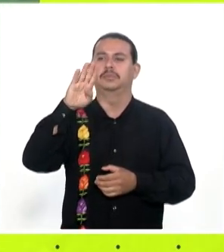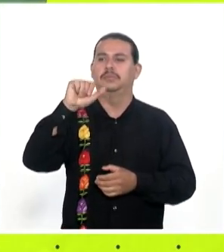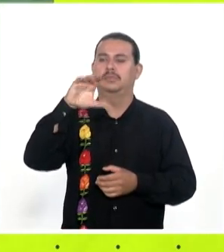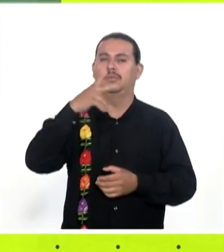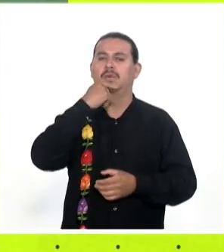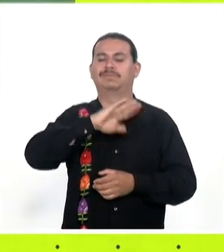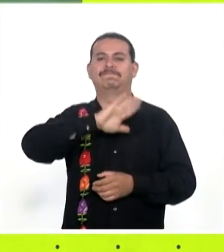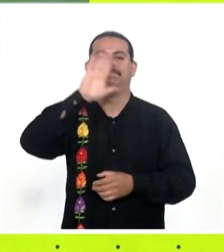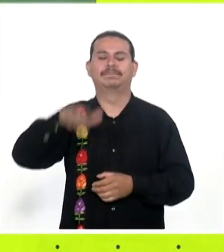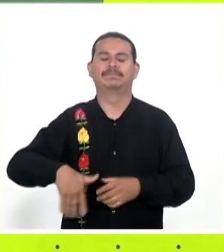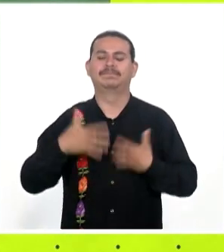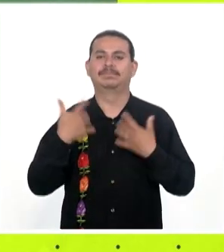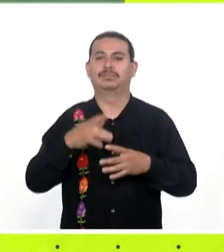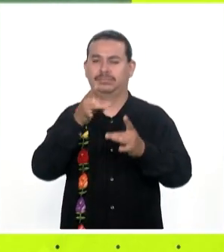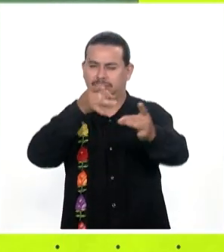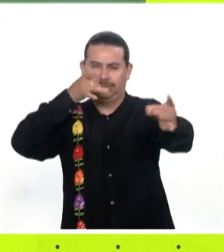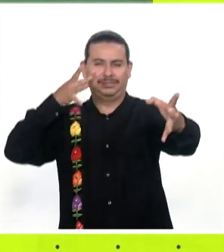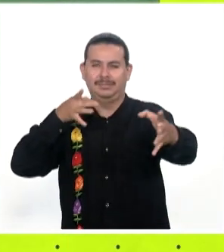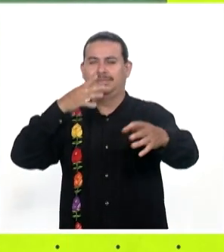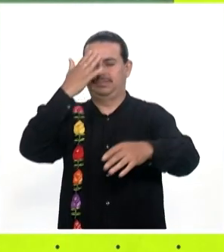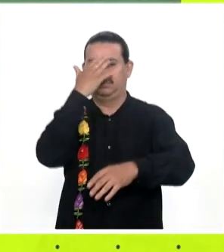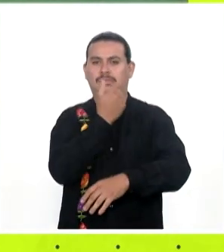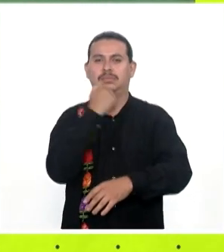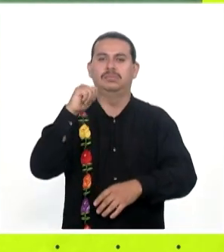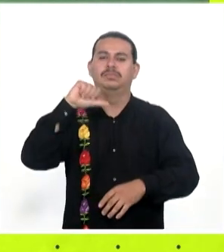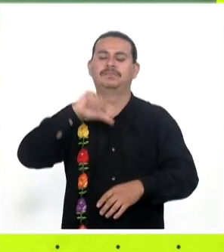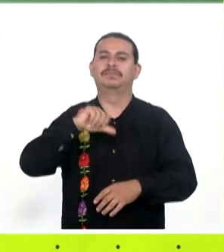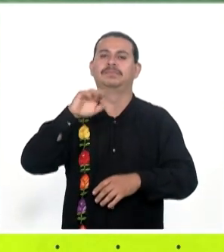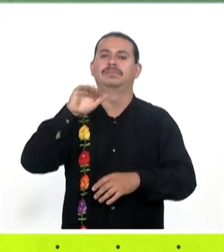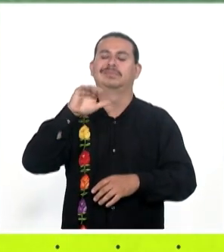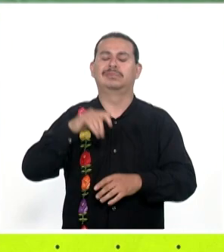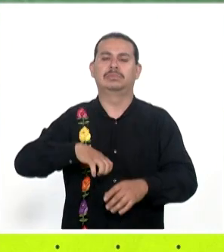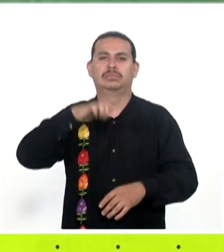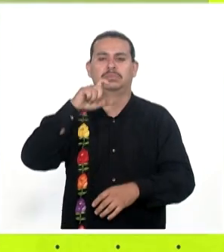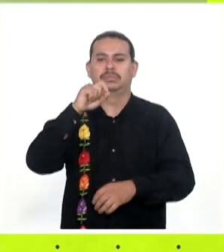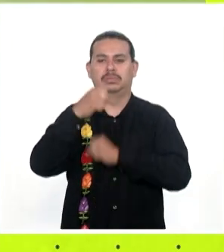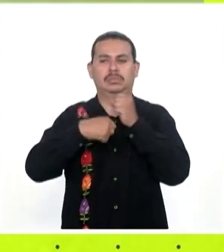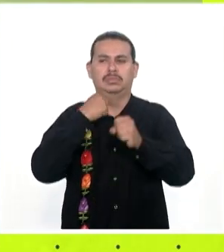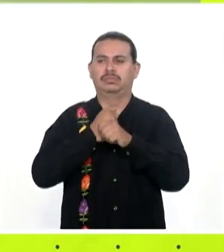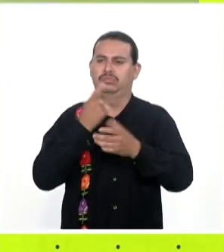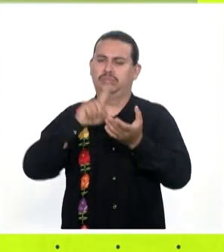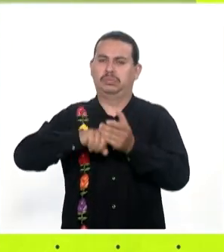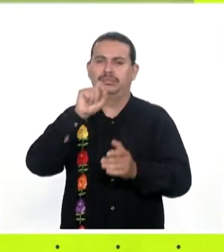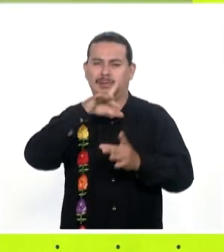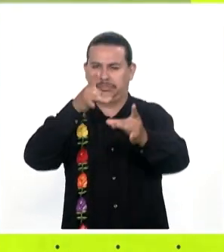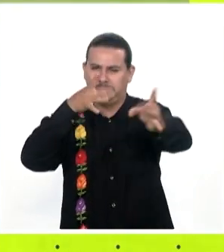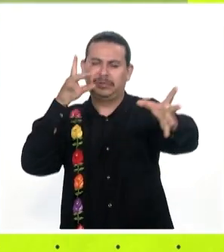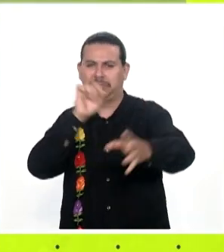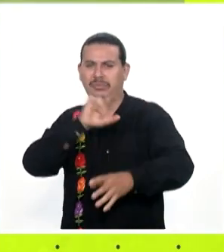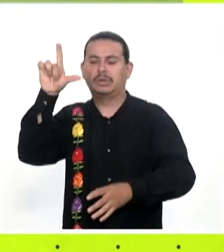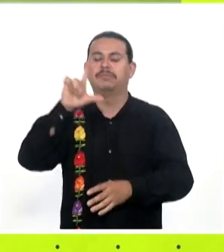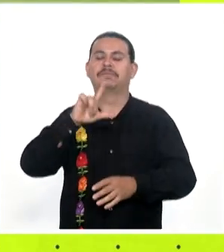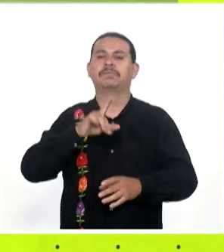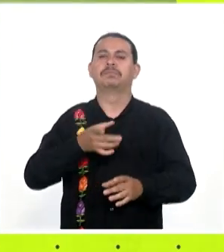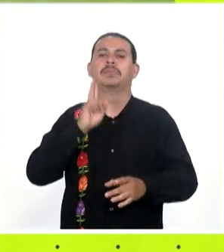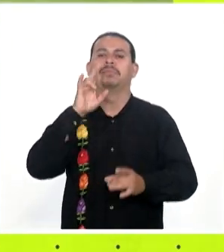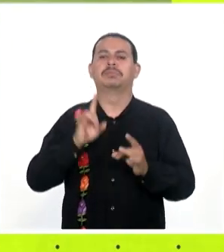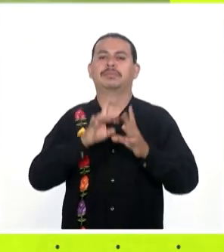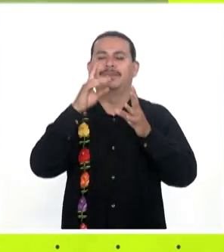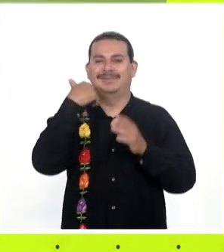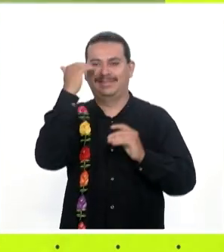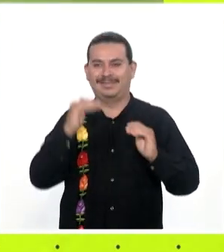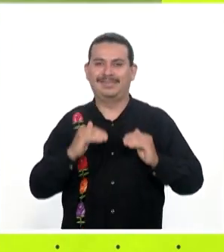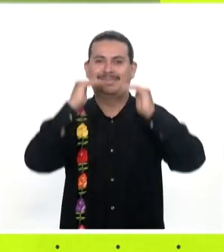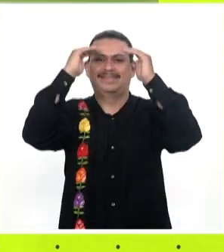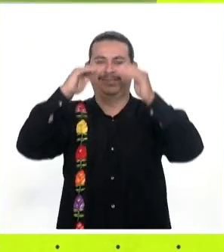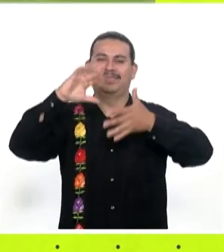Joven promesa Del tiro con arco Mexicano Baca a sus 20 años Ya era parte De la selección mayor De tiro con arco Baca se encontraba En el proceso Para